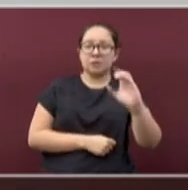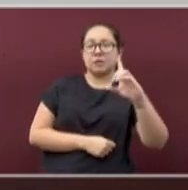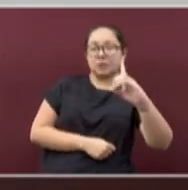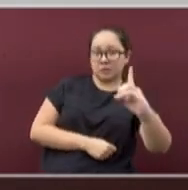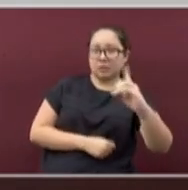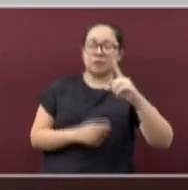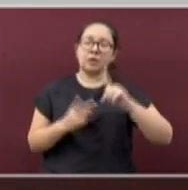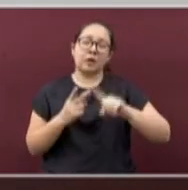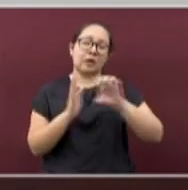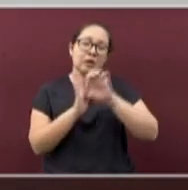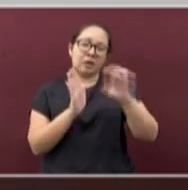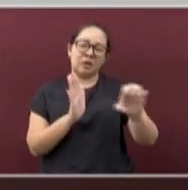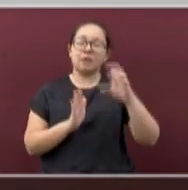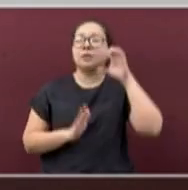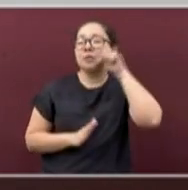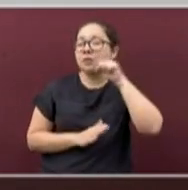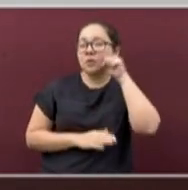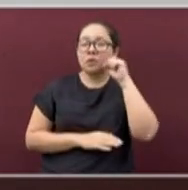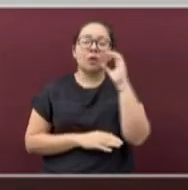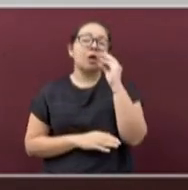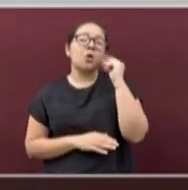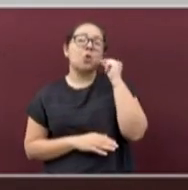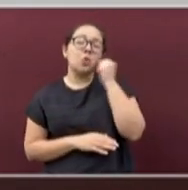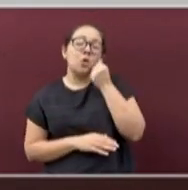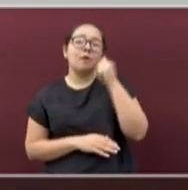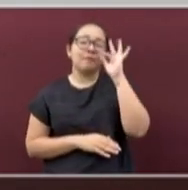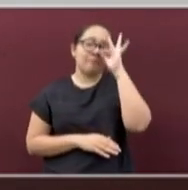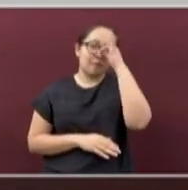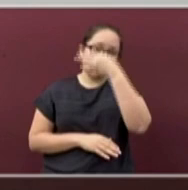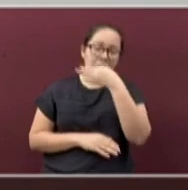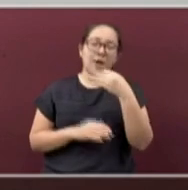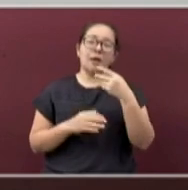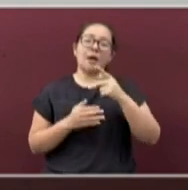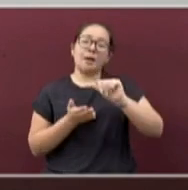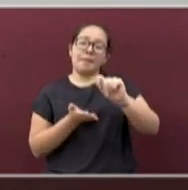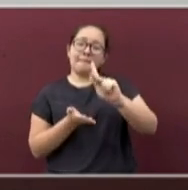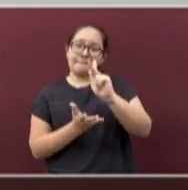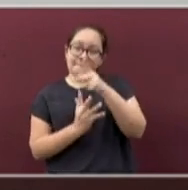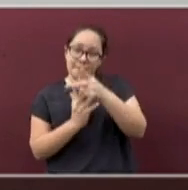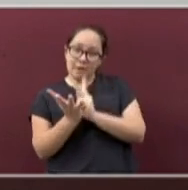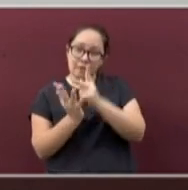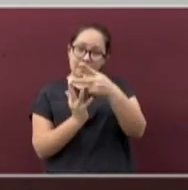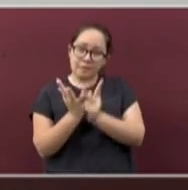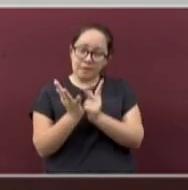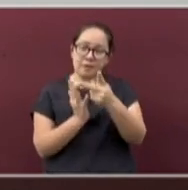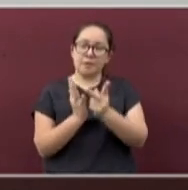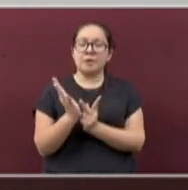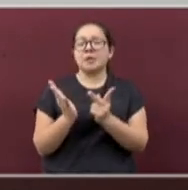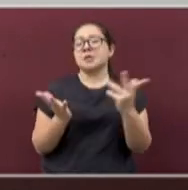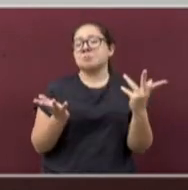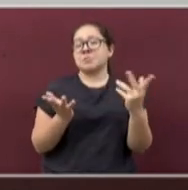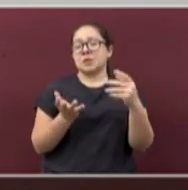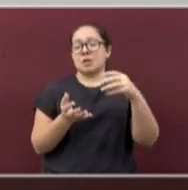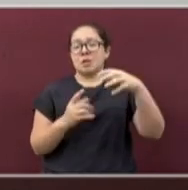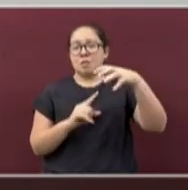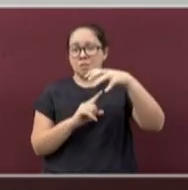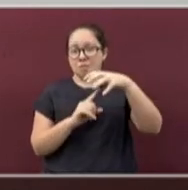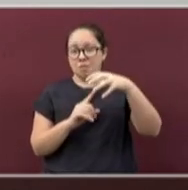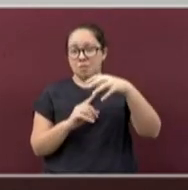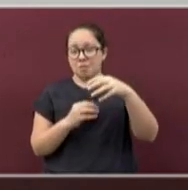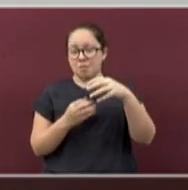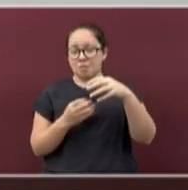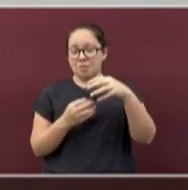limón, fresa, papaya, guayaba, tomate, brócoli, entre otras. Y no